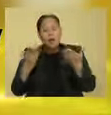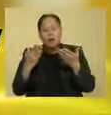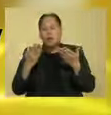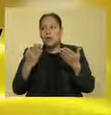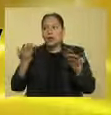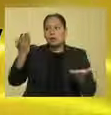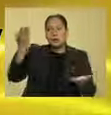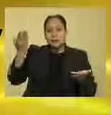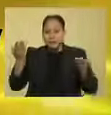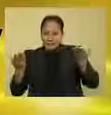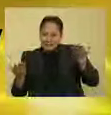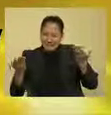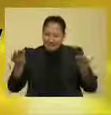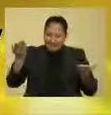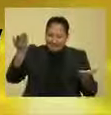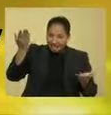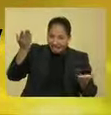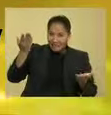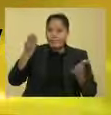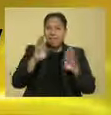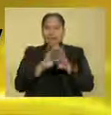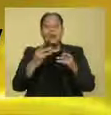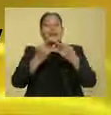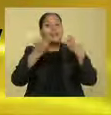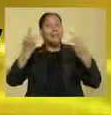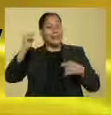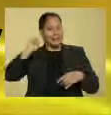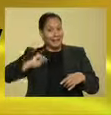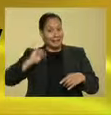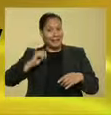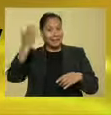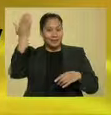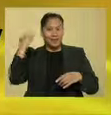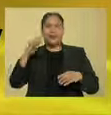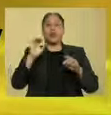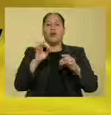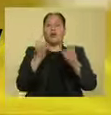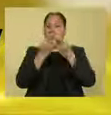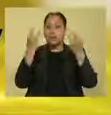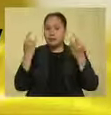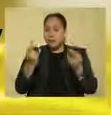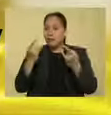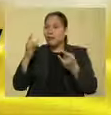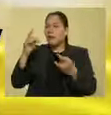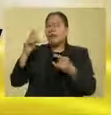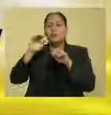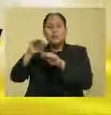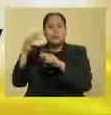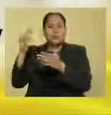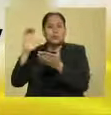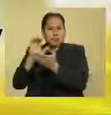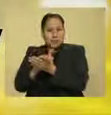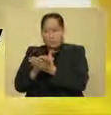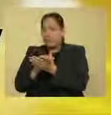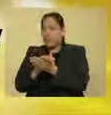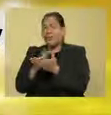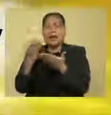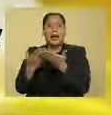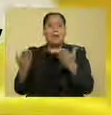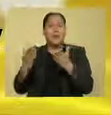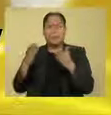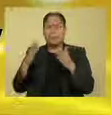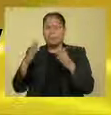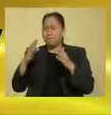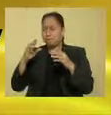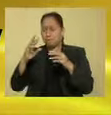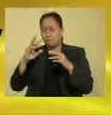desbalancearse. Es decir, la historia prehistórica o la historia arcaica del matrimonio está desbordándose sobre las